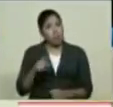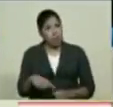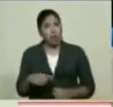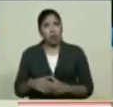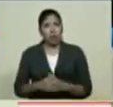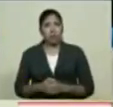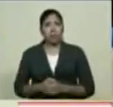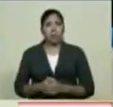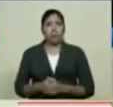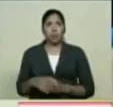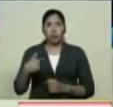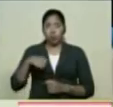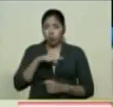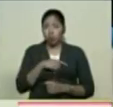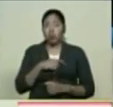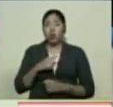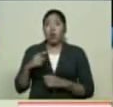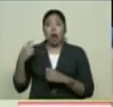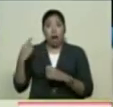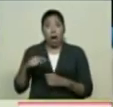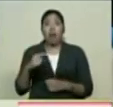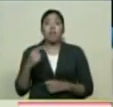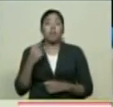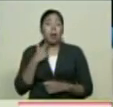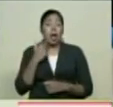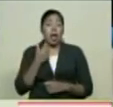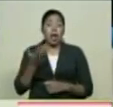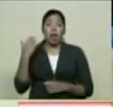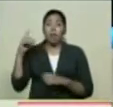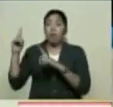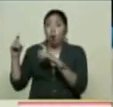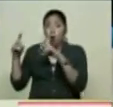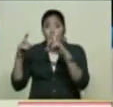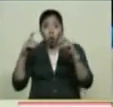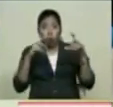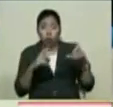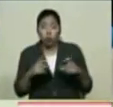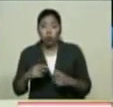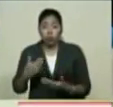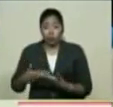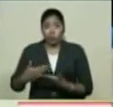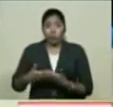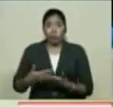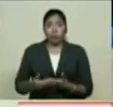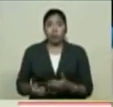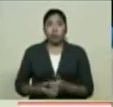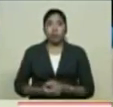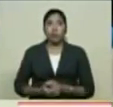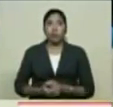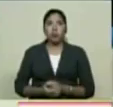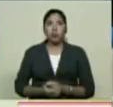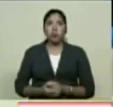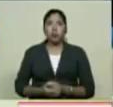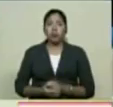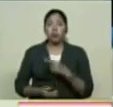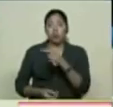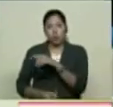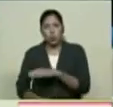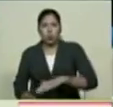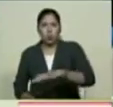la Vuelta Año tras año Con traspiés Pero también con logros importantes Porque se convierte En un referente